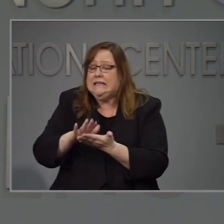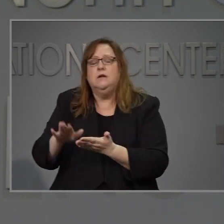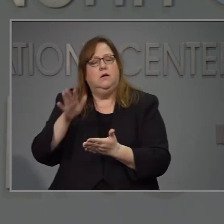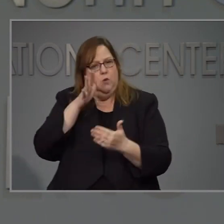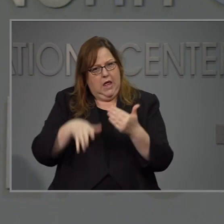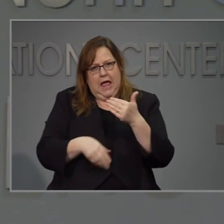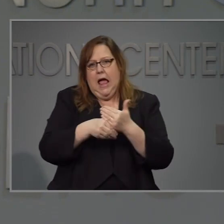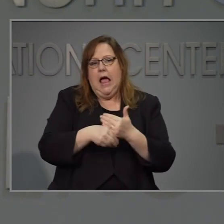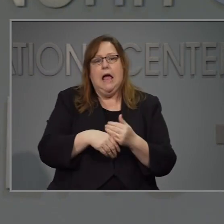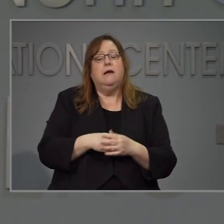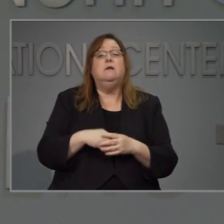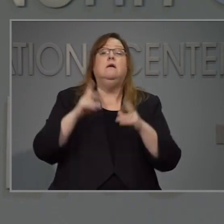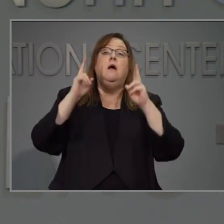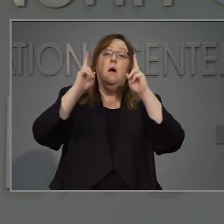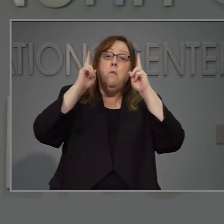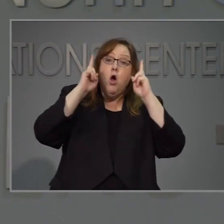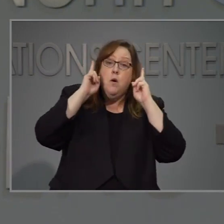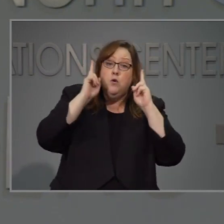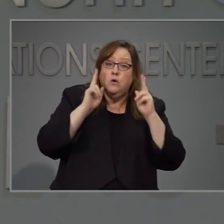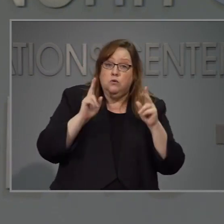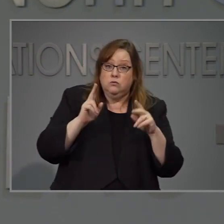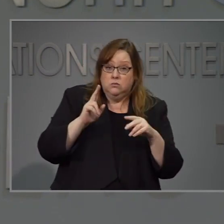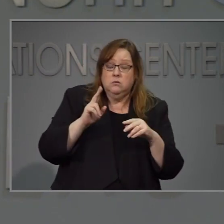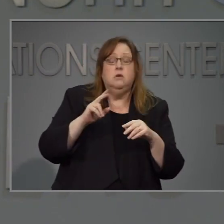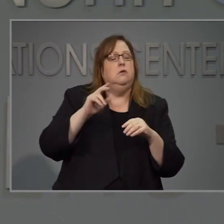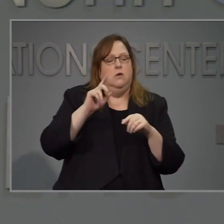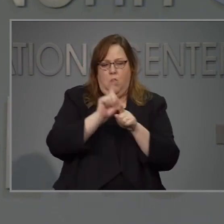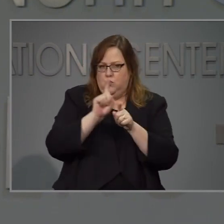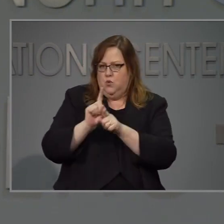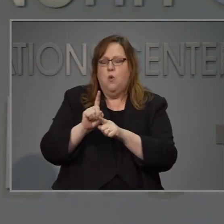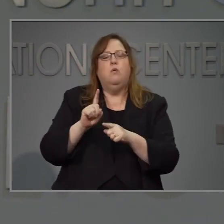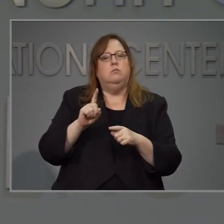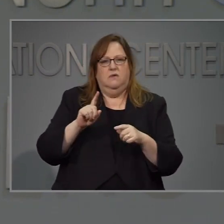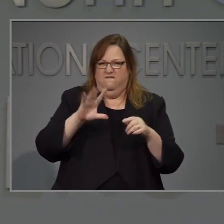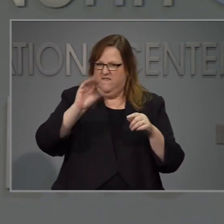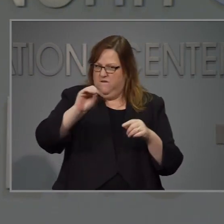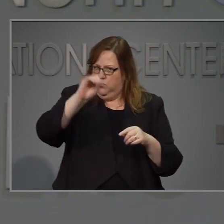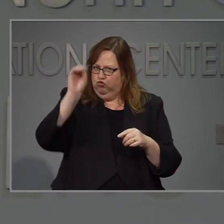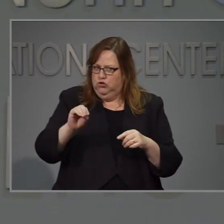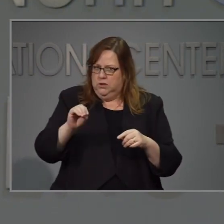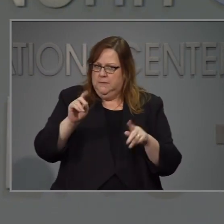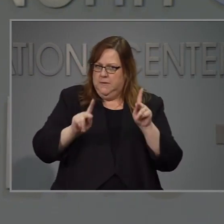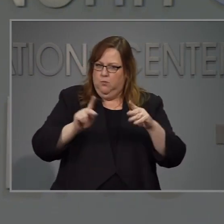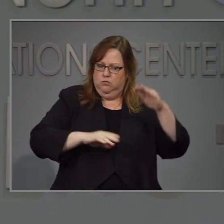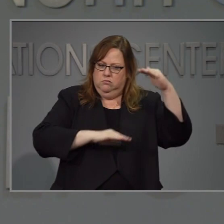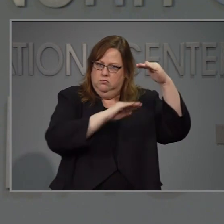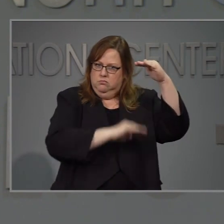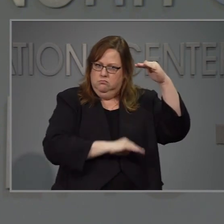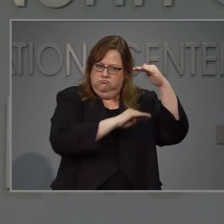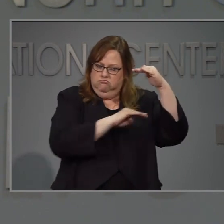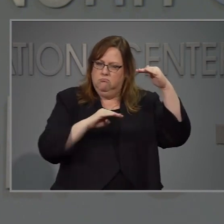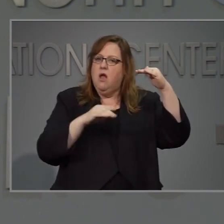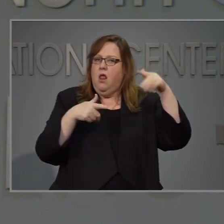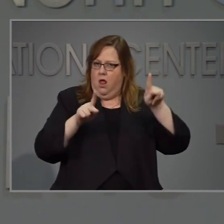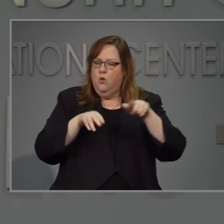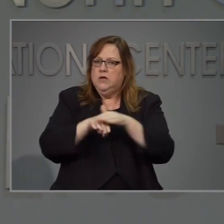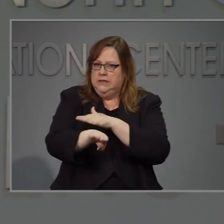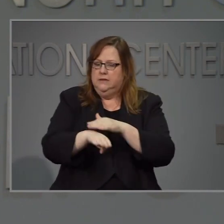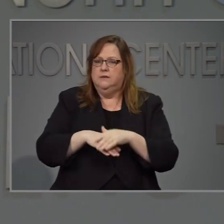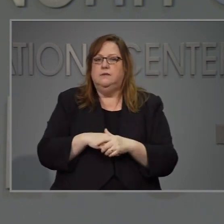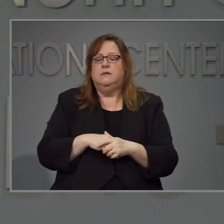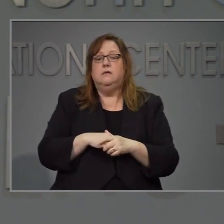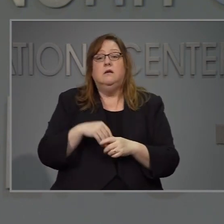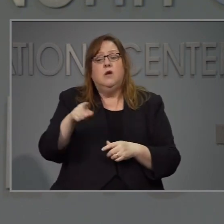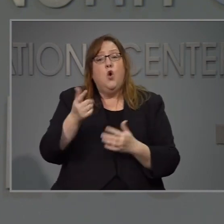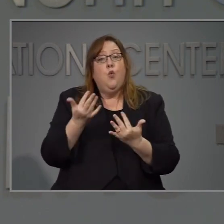capacidad estos negocios tendrán requisitos de usar cubrebocas y de limpieza a la vez que deben reducir el número de personas